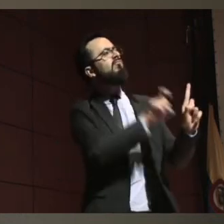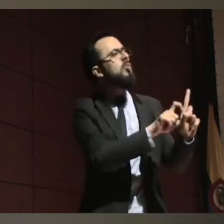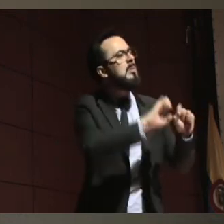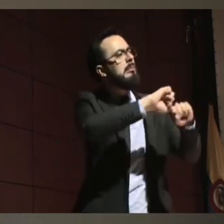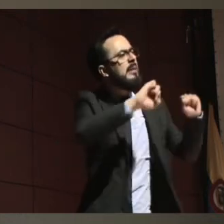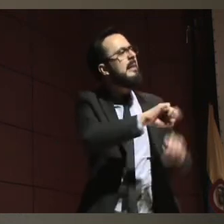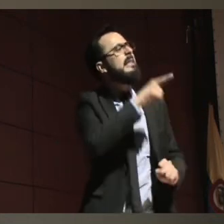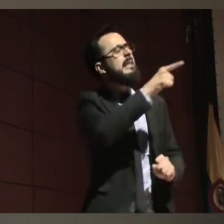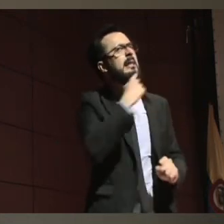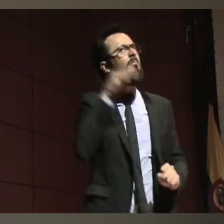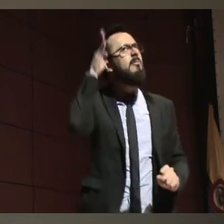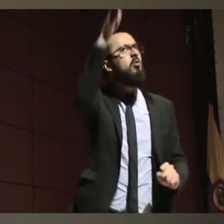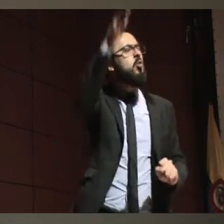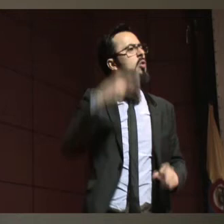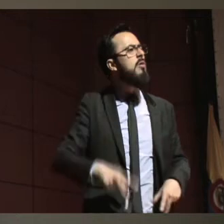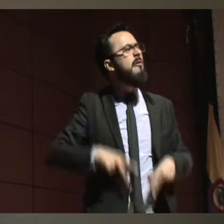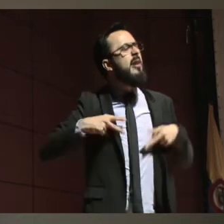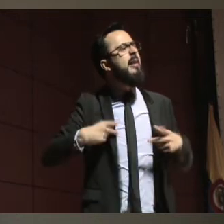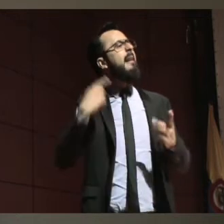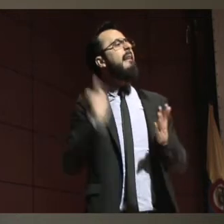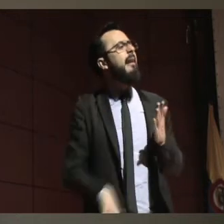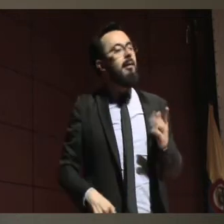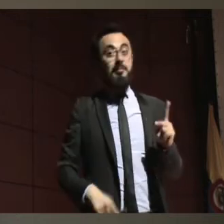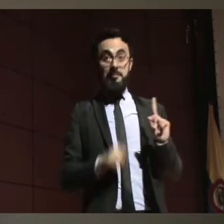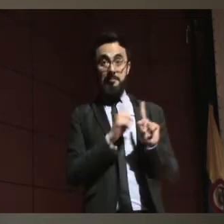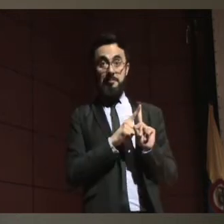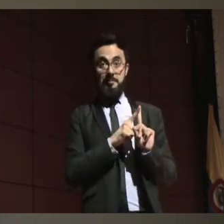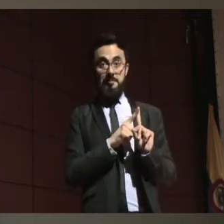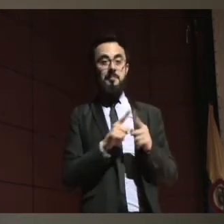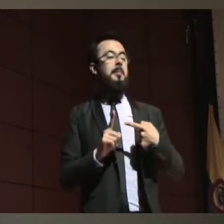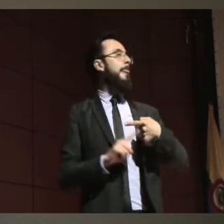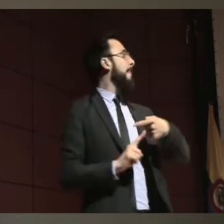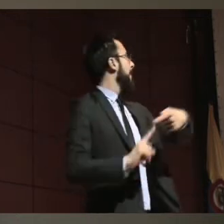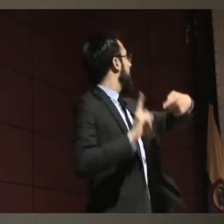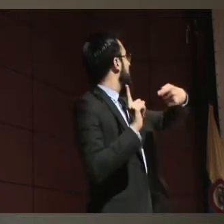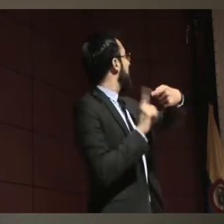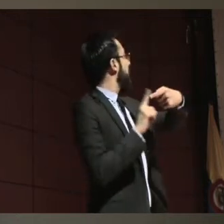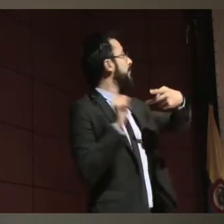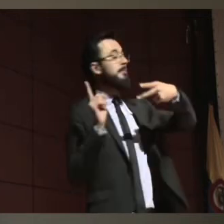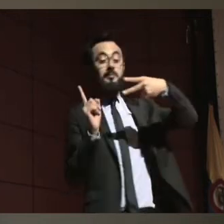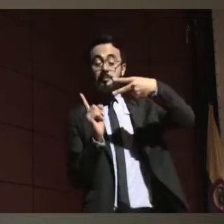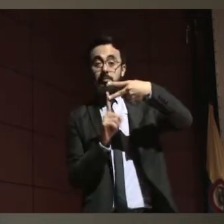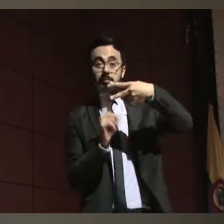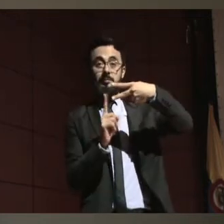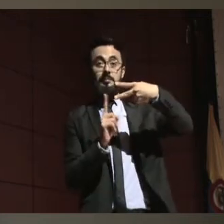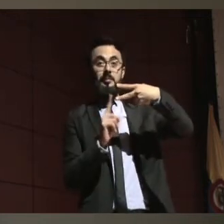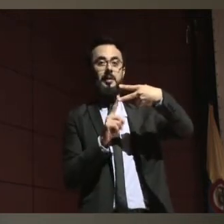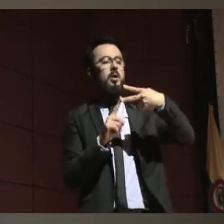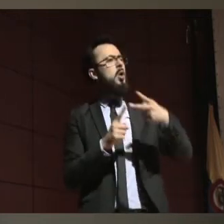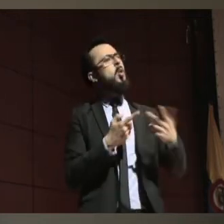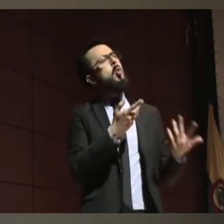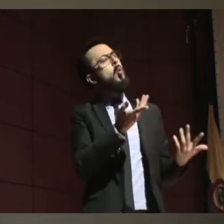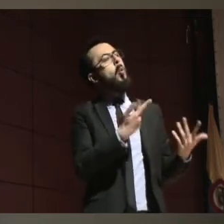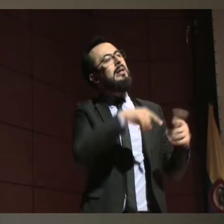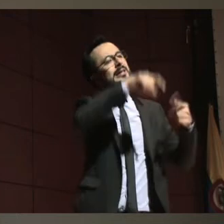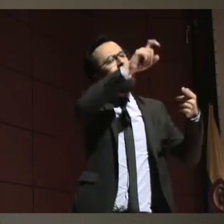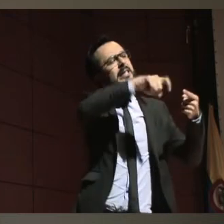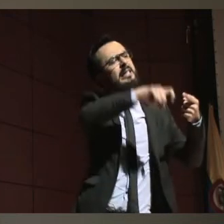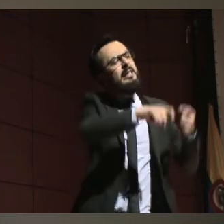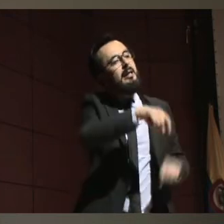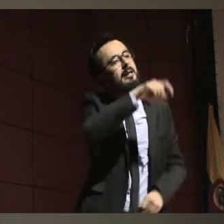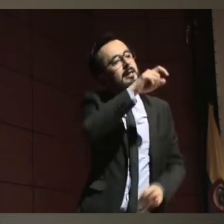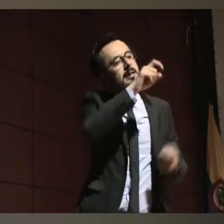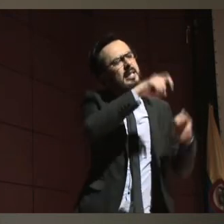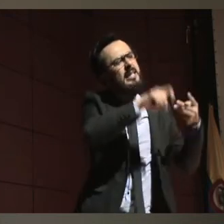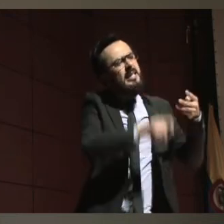Clarificar cuáles son esos apoyos para lograr mis aspiraciones. Ayudar a determinar un